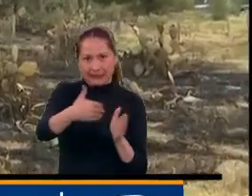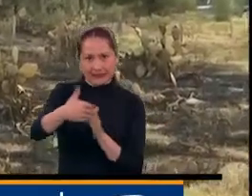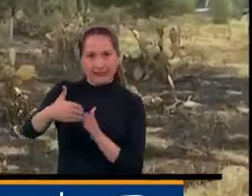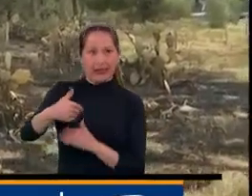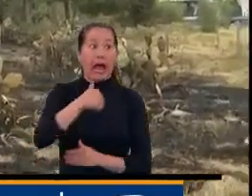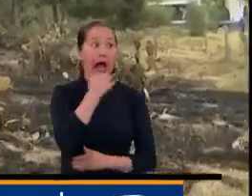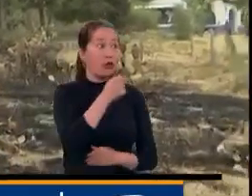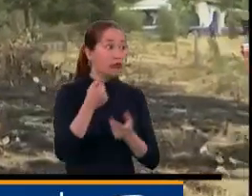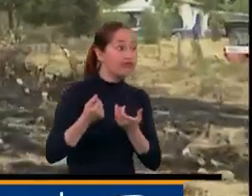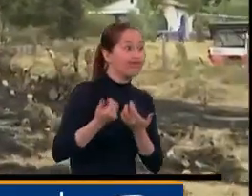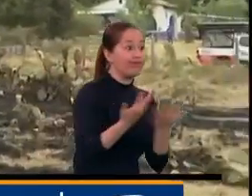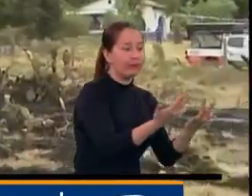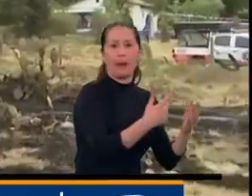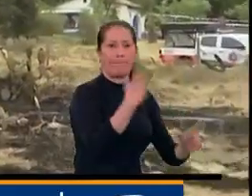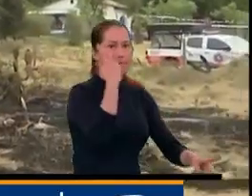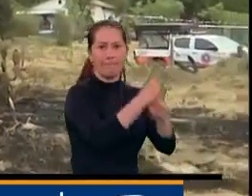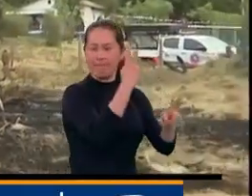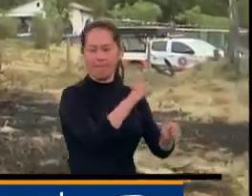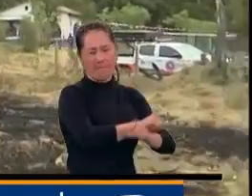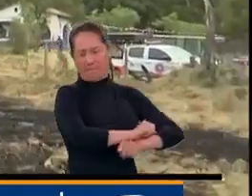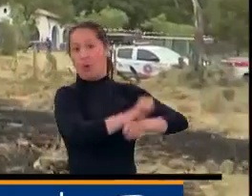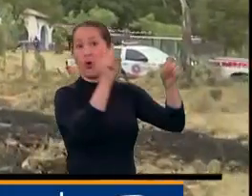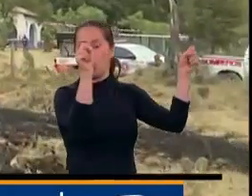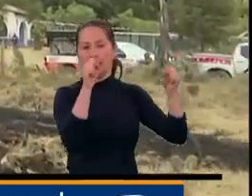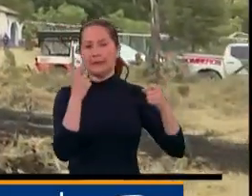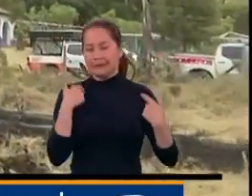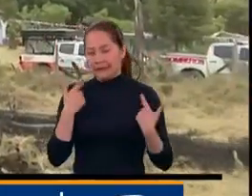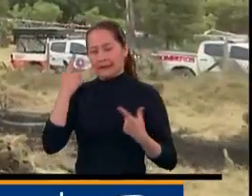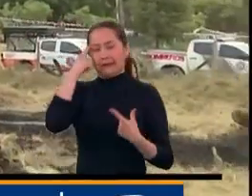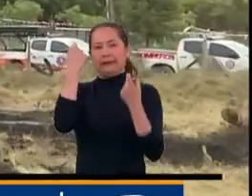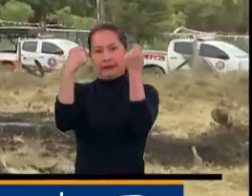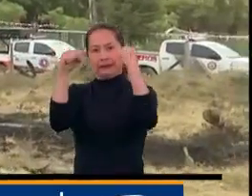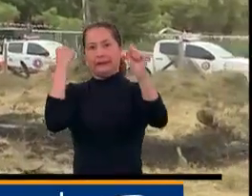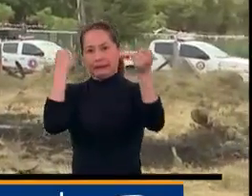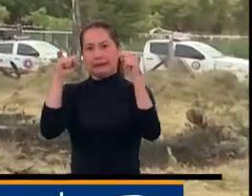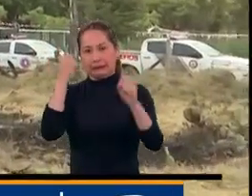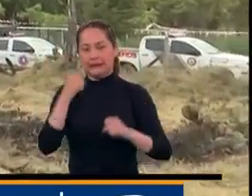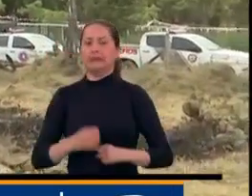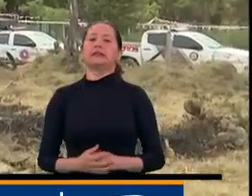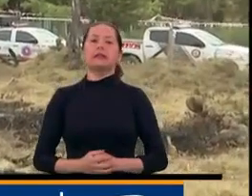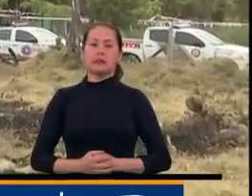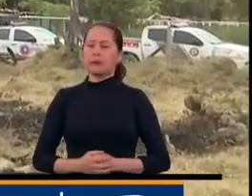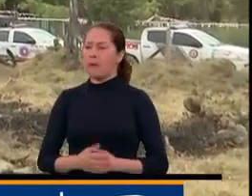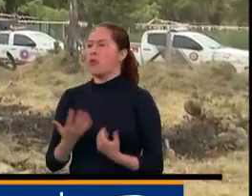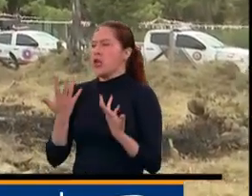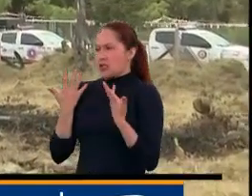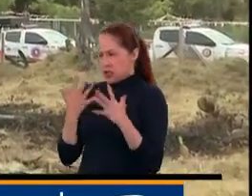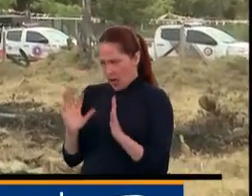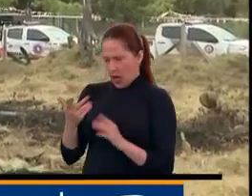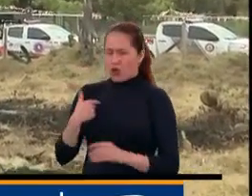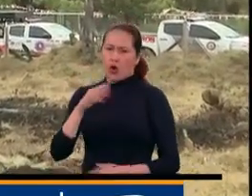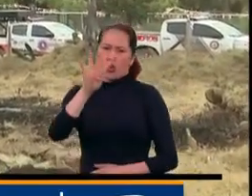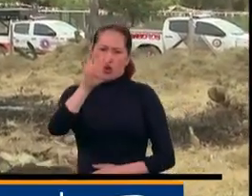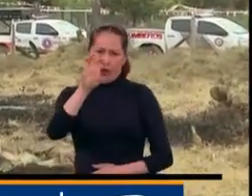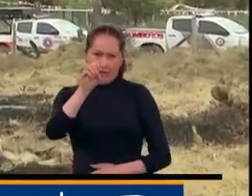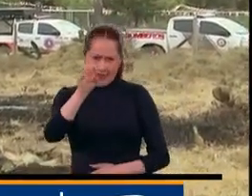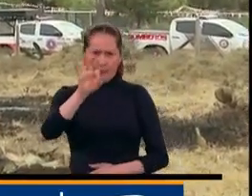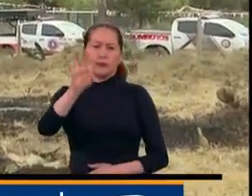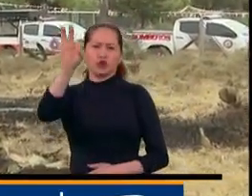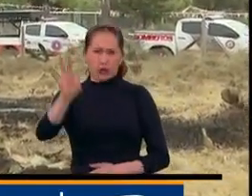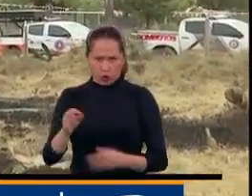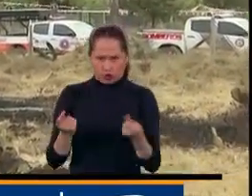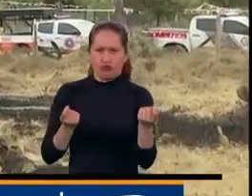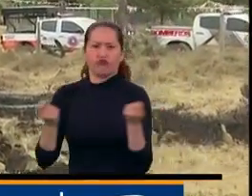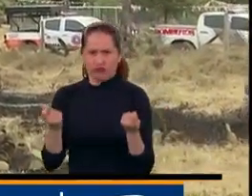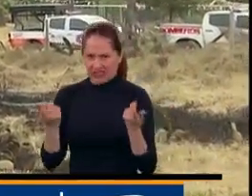horas esperan para controlar este incendio de Gran Magneto? Bueno, en este momento tenemos el 90% del incendio controlado, infortunadamente hemos tenido